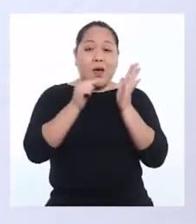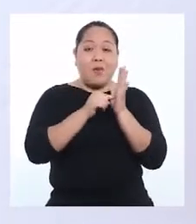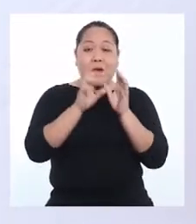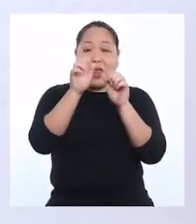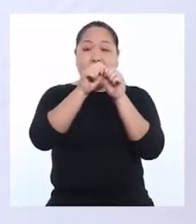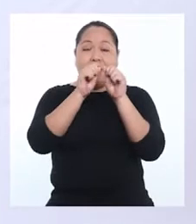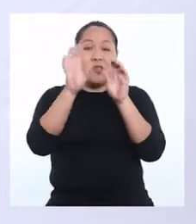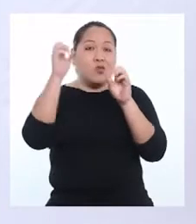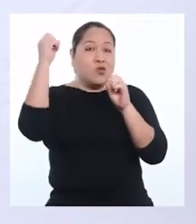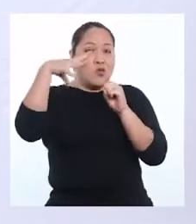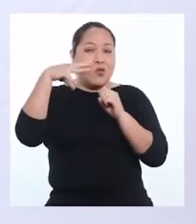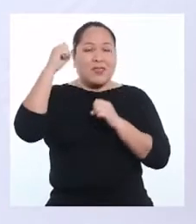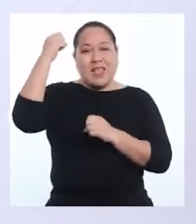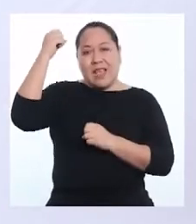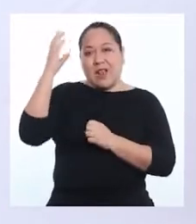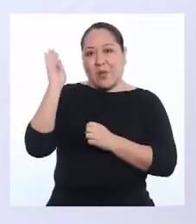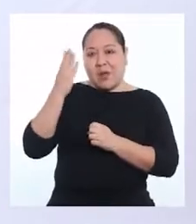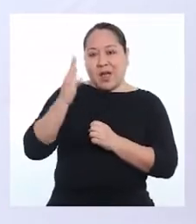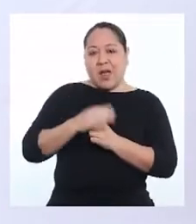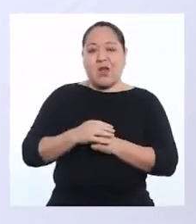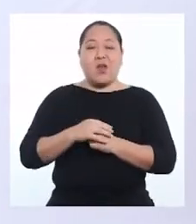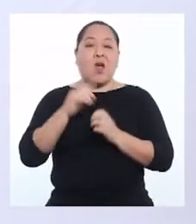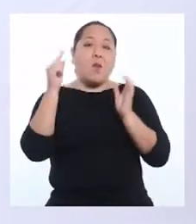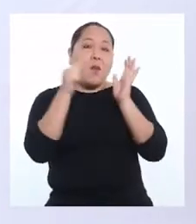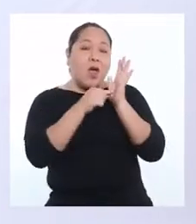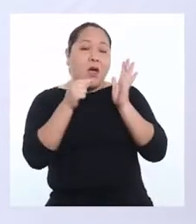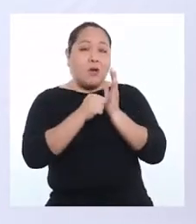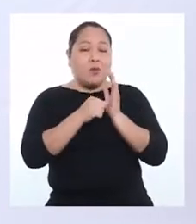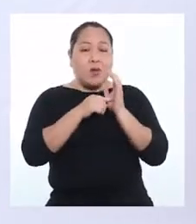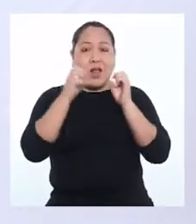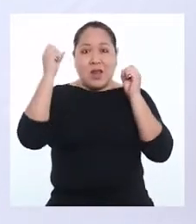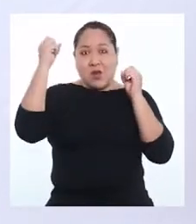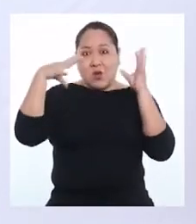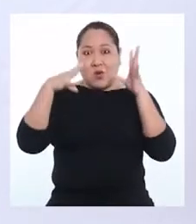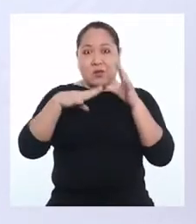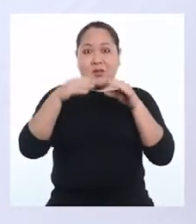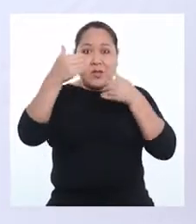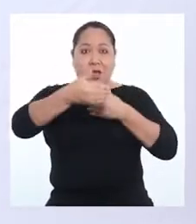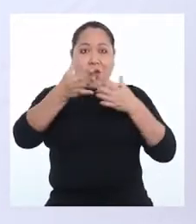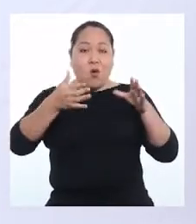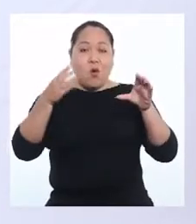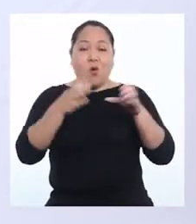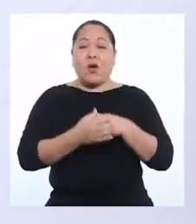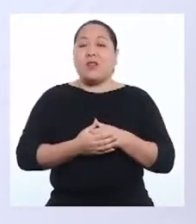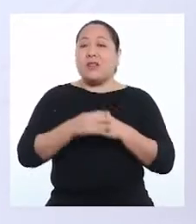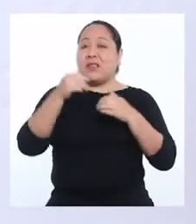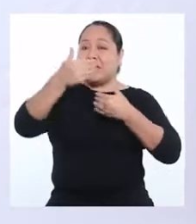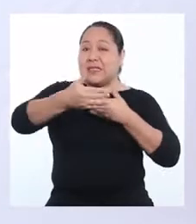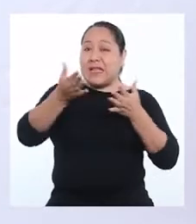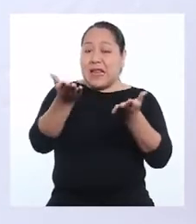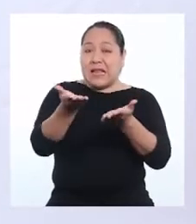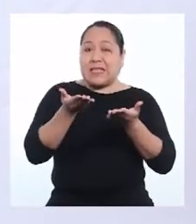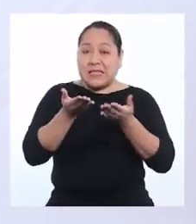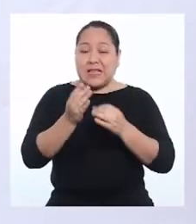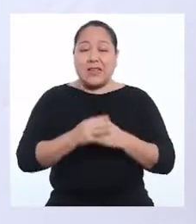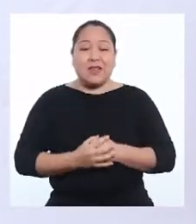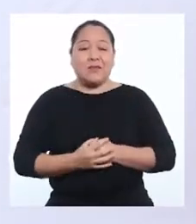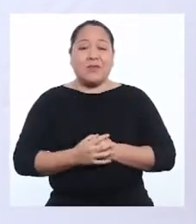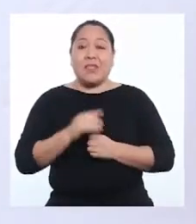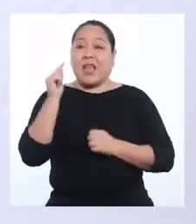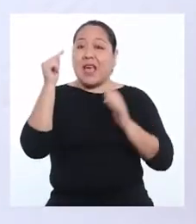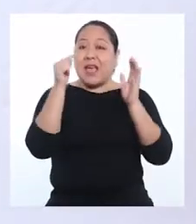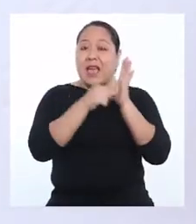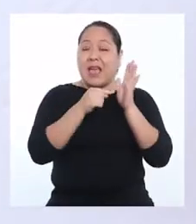luz del baño. Eso es. De las habitaciones. Bien. De la sala. Y